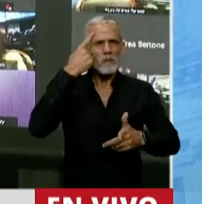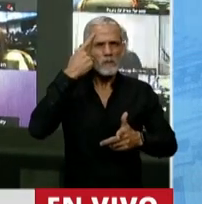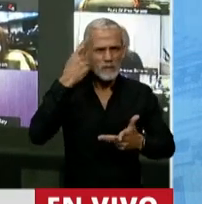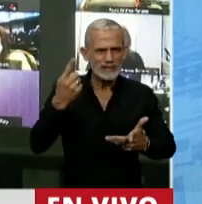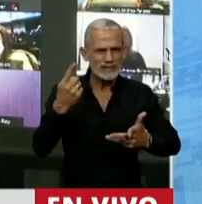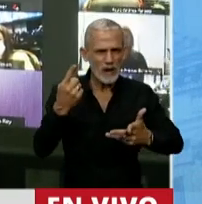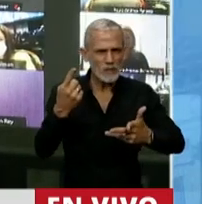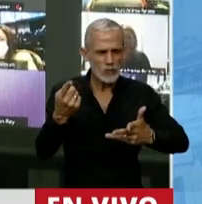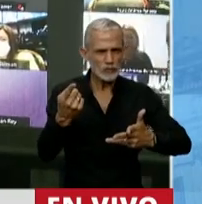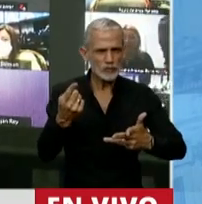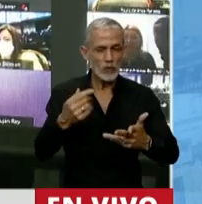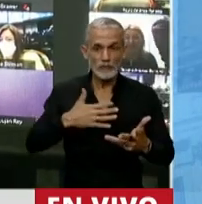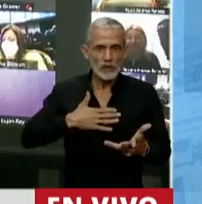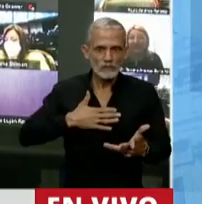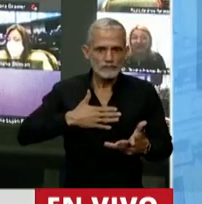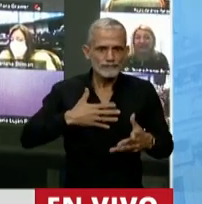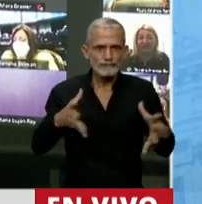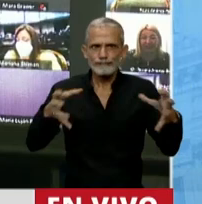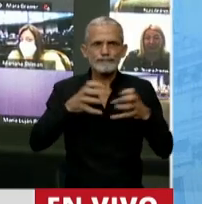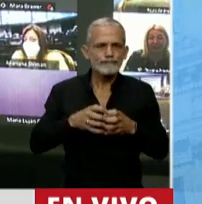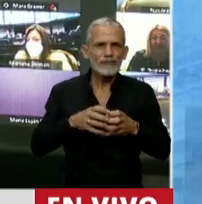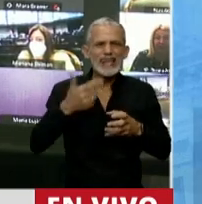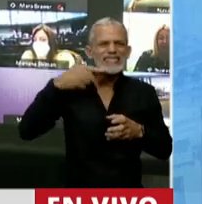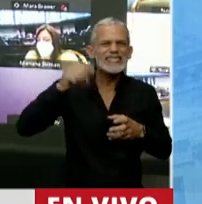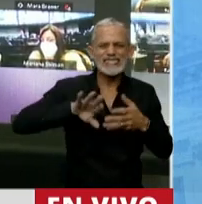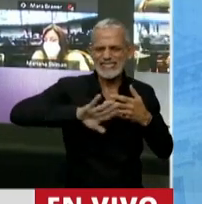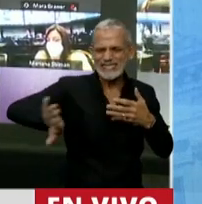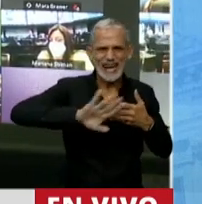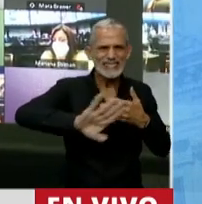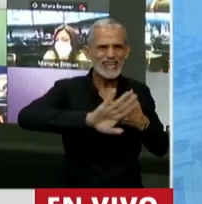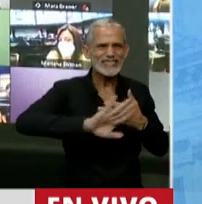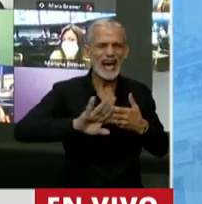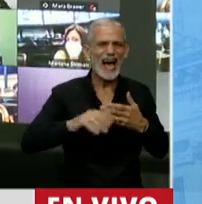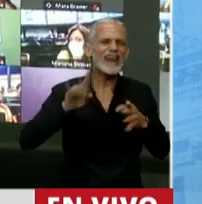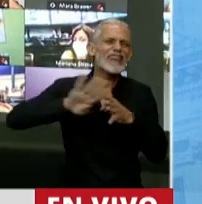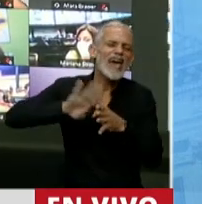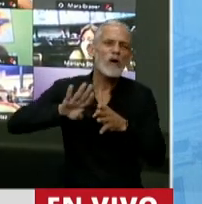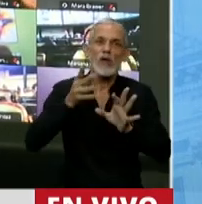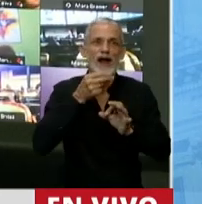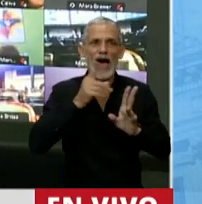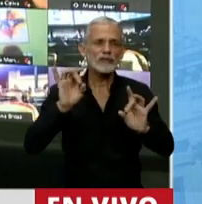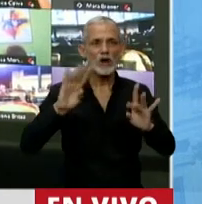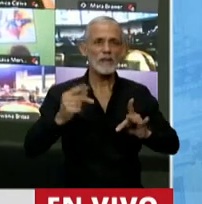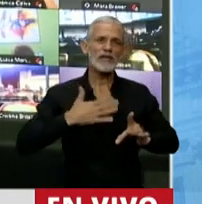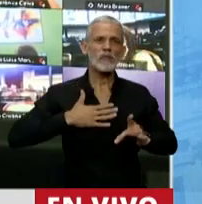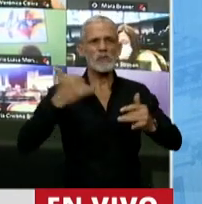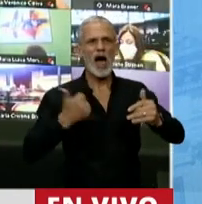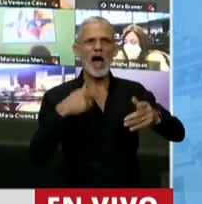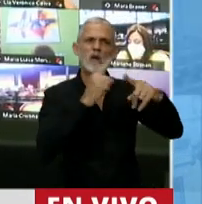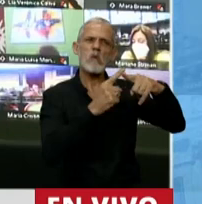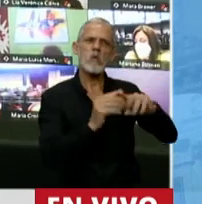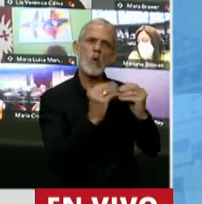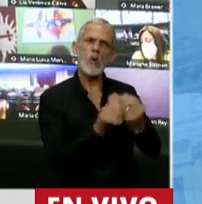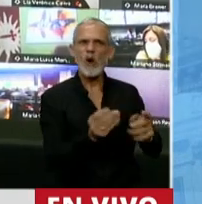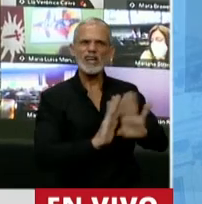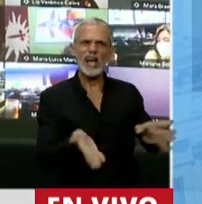el patrimonio neto, sin reducción de los pasivos, en el medio de una